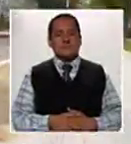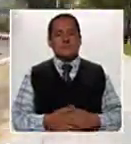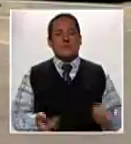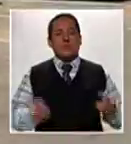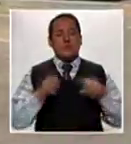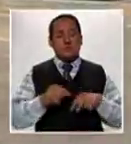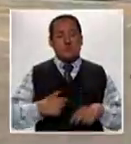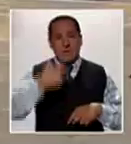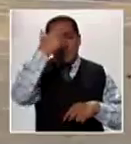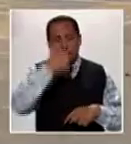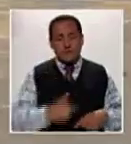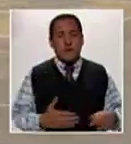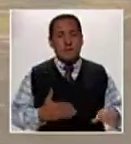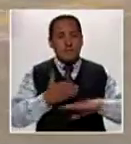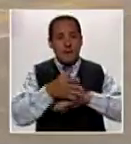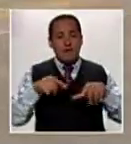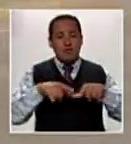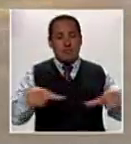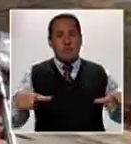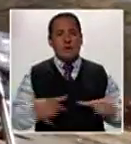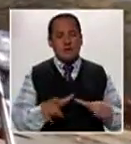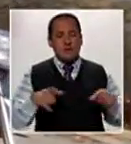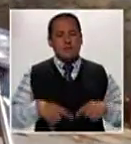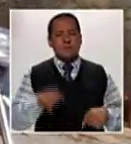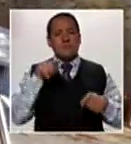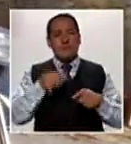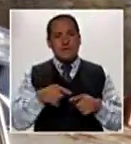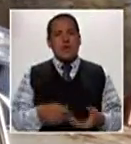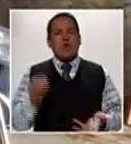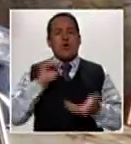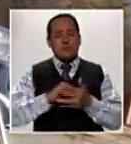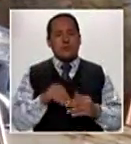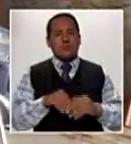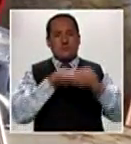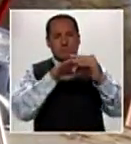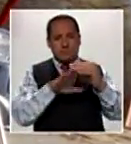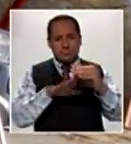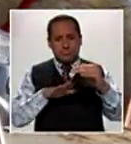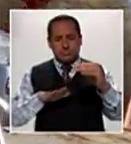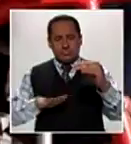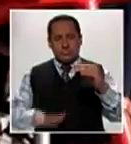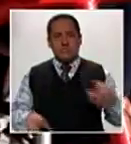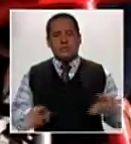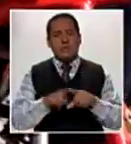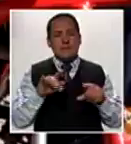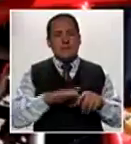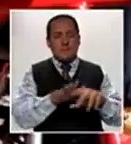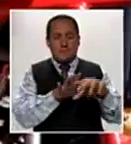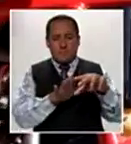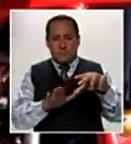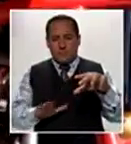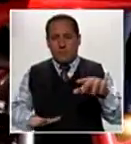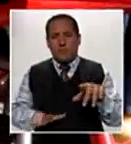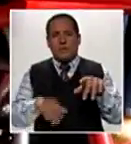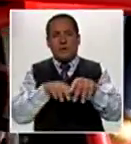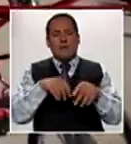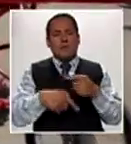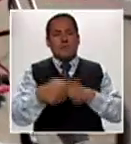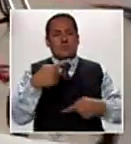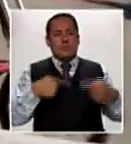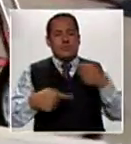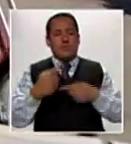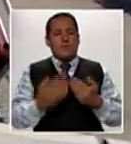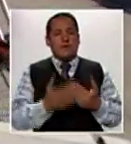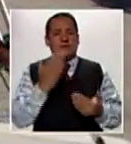Cuando la persona llega a su destino, activa nuevamente el mecanismo de trinquete para desplegar la rampa y con